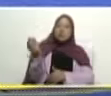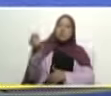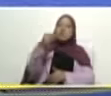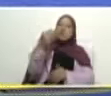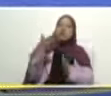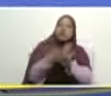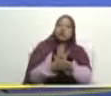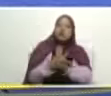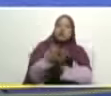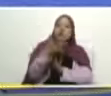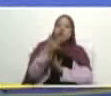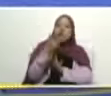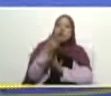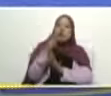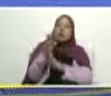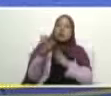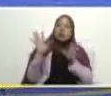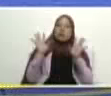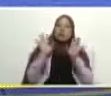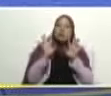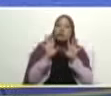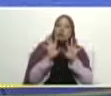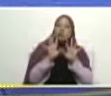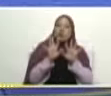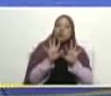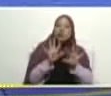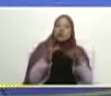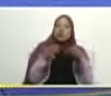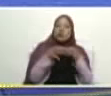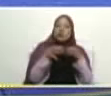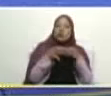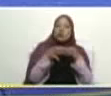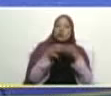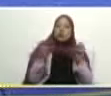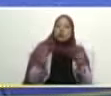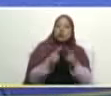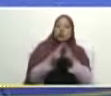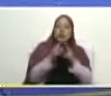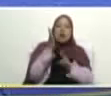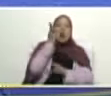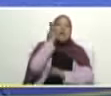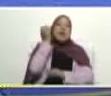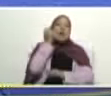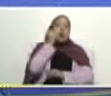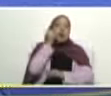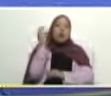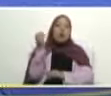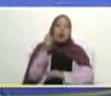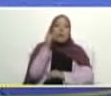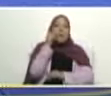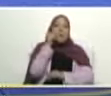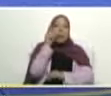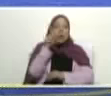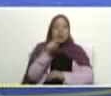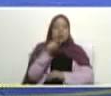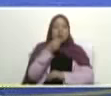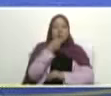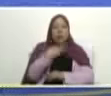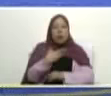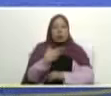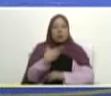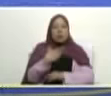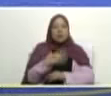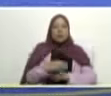se vayan allá a establecerse padrinos y madrinas ha sido un mecanismo que ha funcionado muy bien